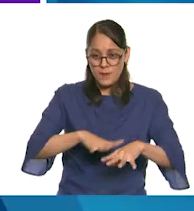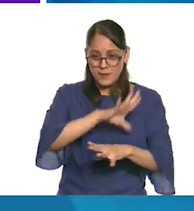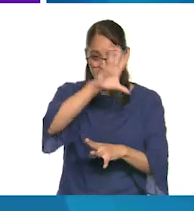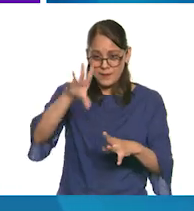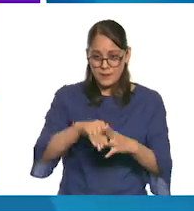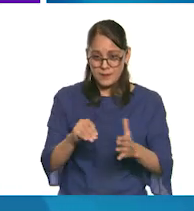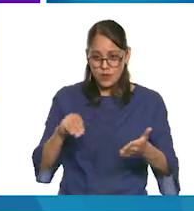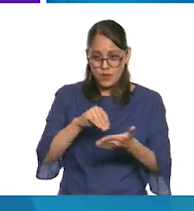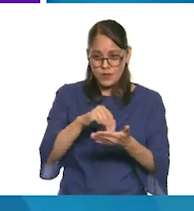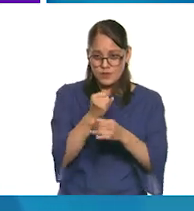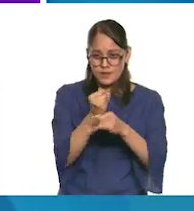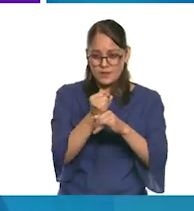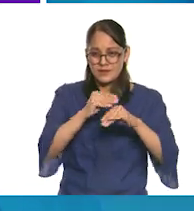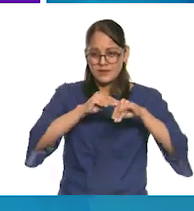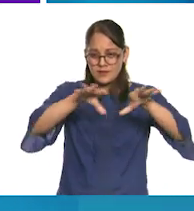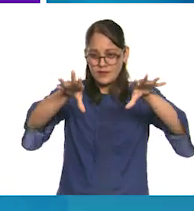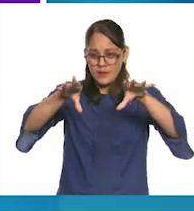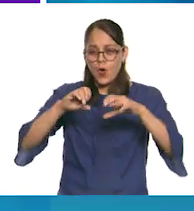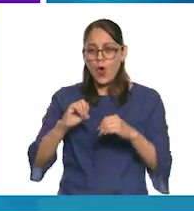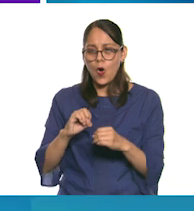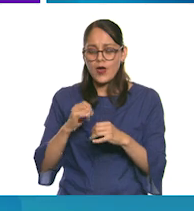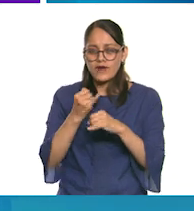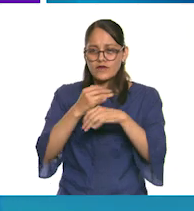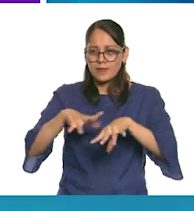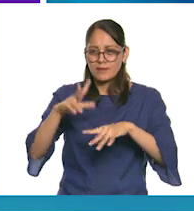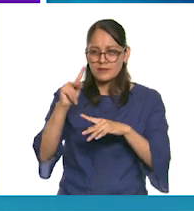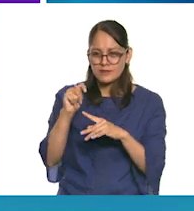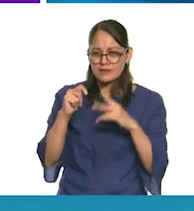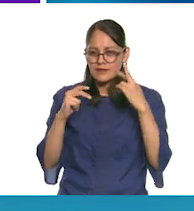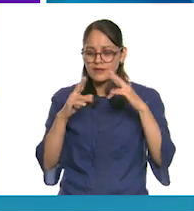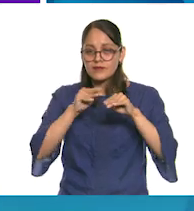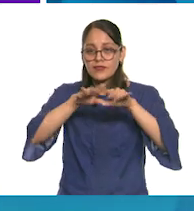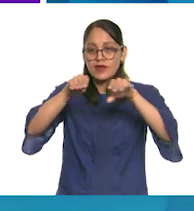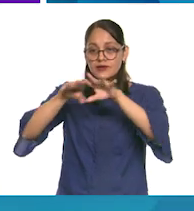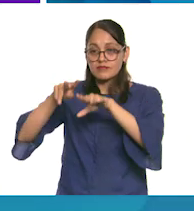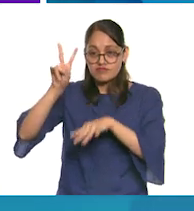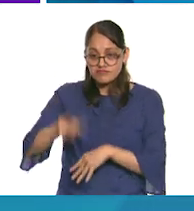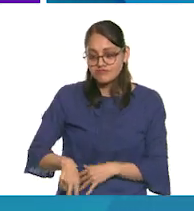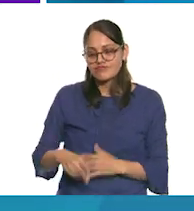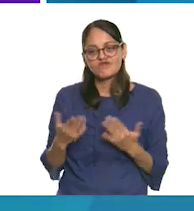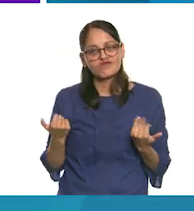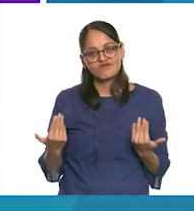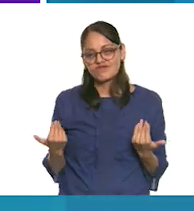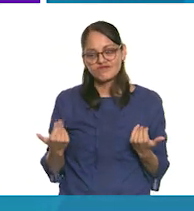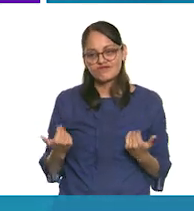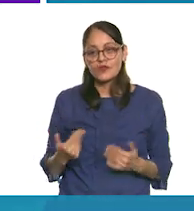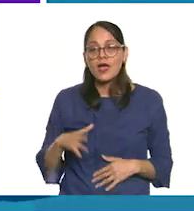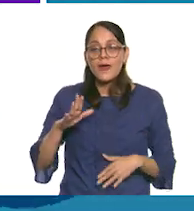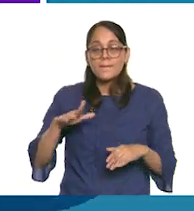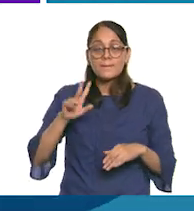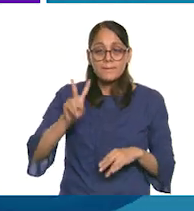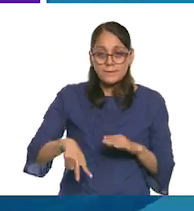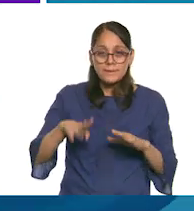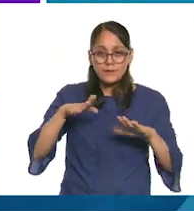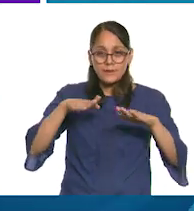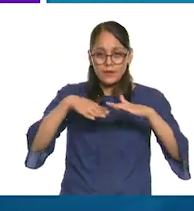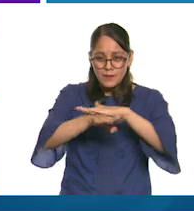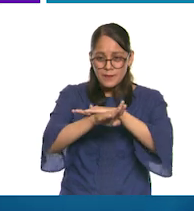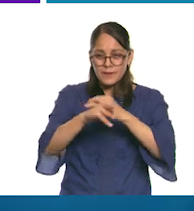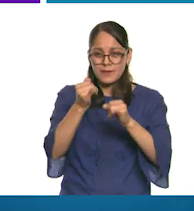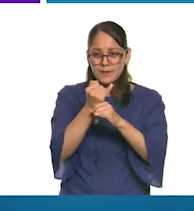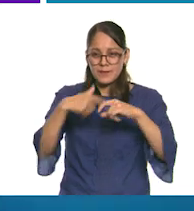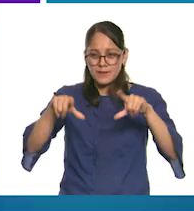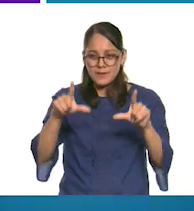se publica en las redes o lo que se dice en los medios de comunicación es verdadero. Por lo tanto, cuando navegamos por el